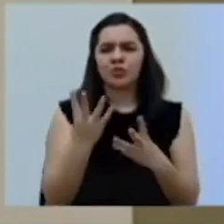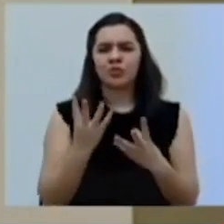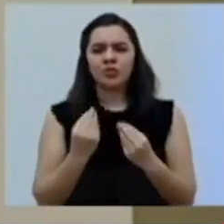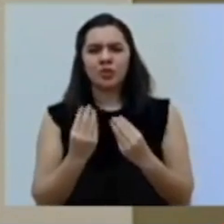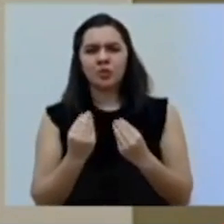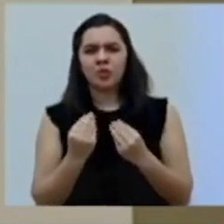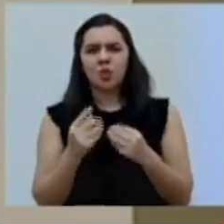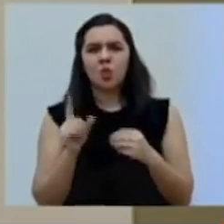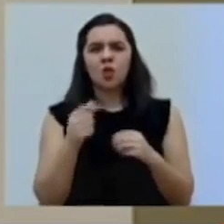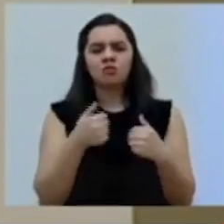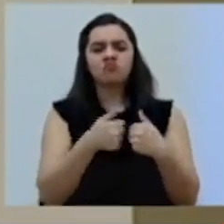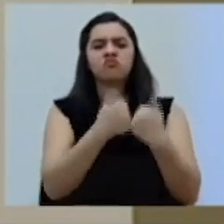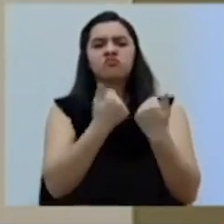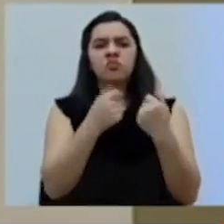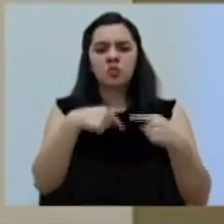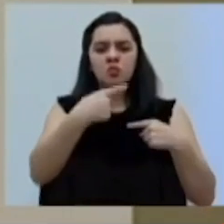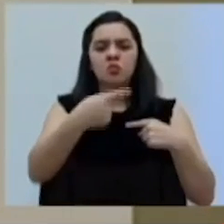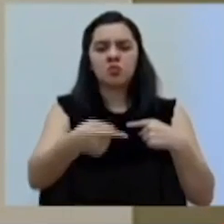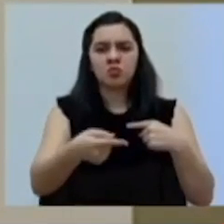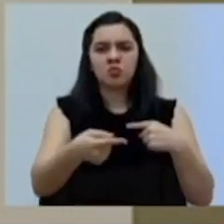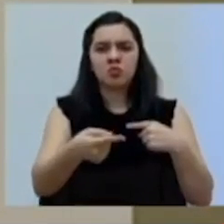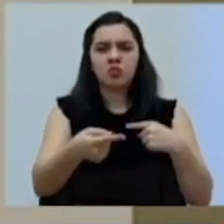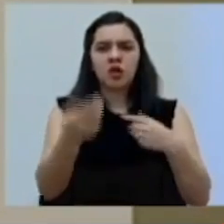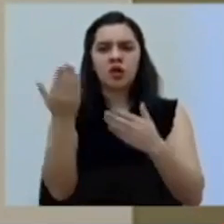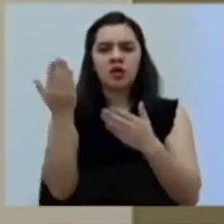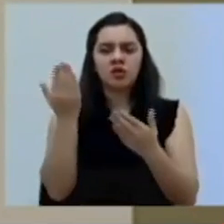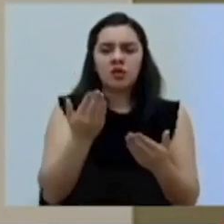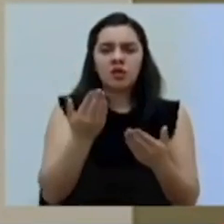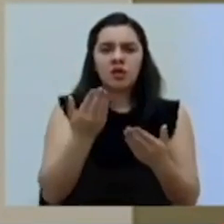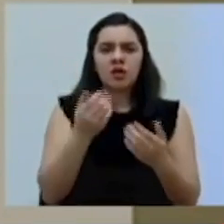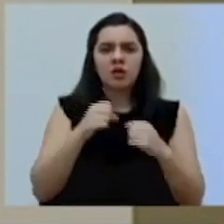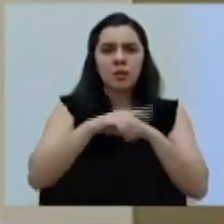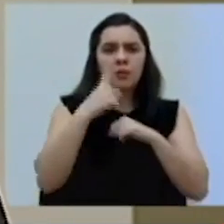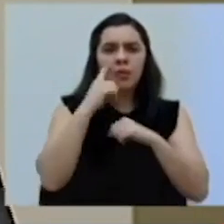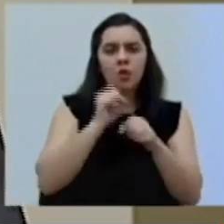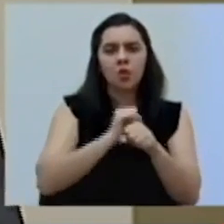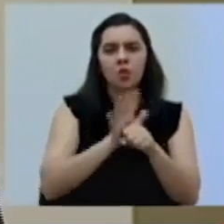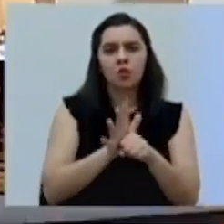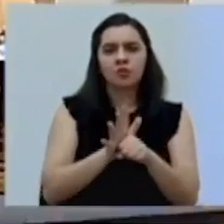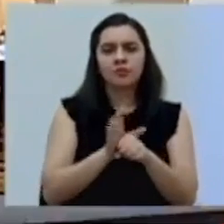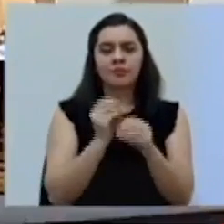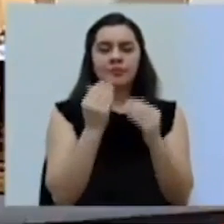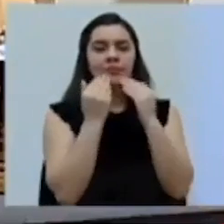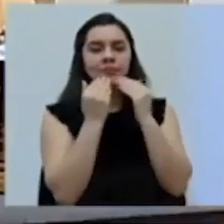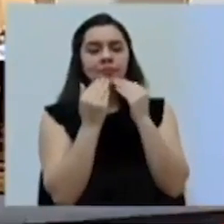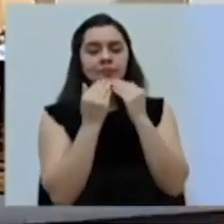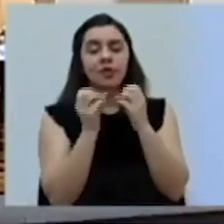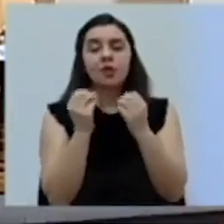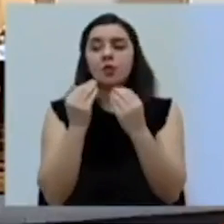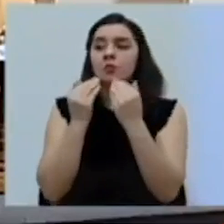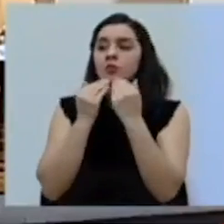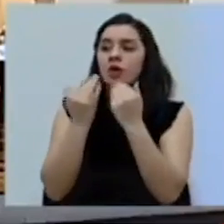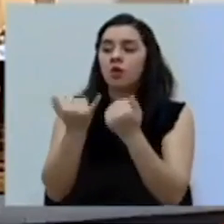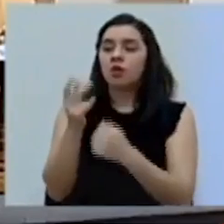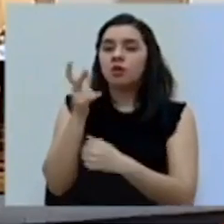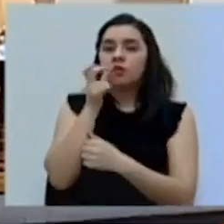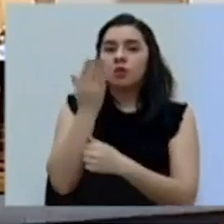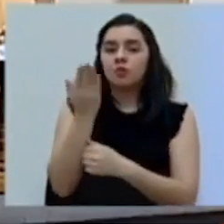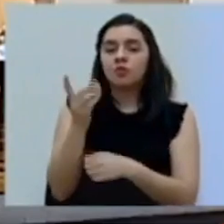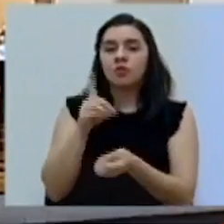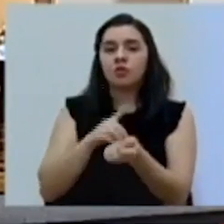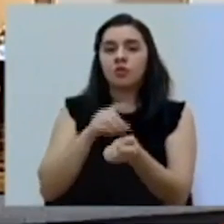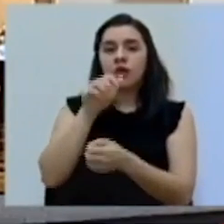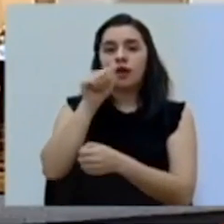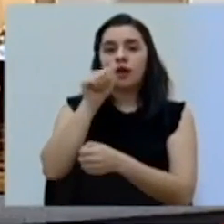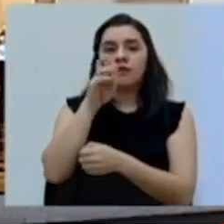cuanto a los retos que pueda generar esta campaña para COVID. Gracias. Muchas gracias. Escuchamos a la doctora